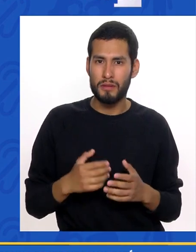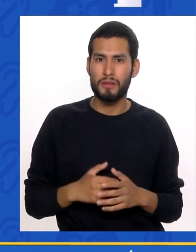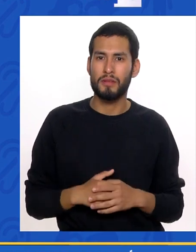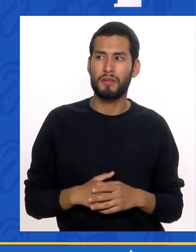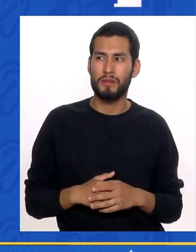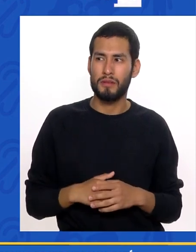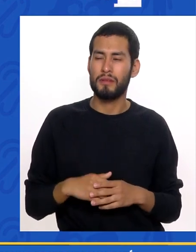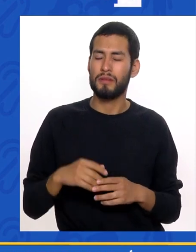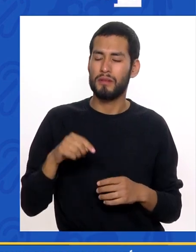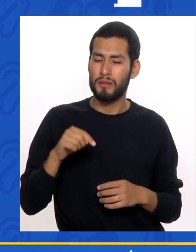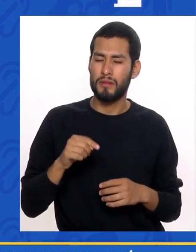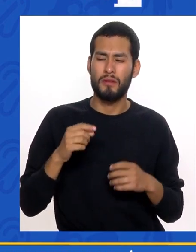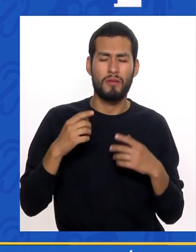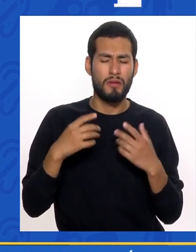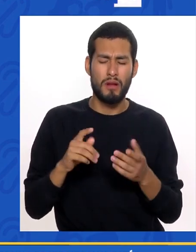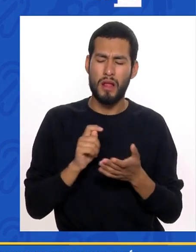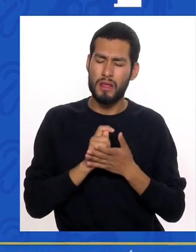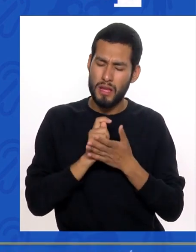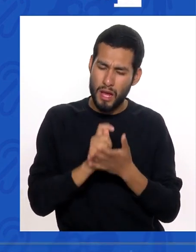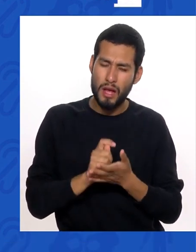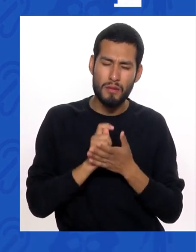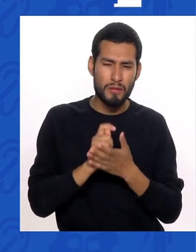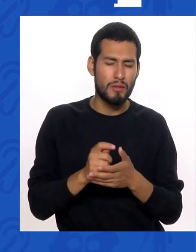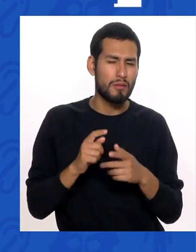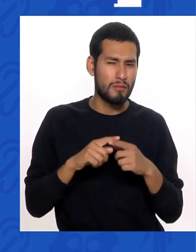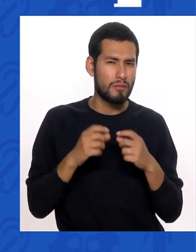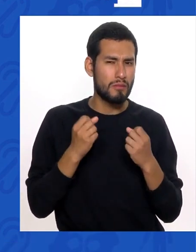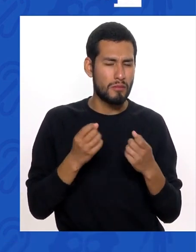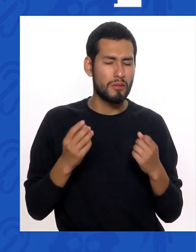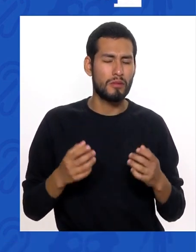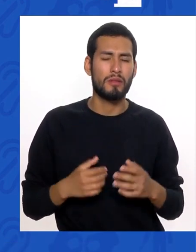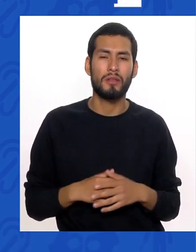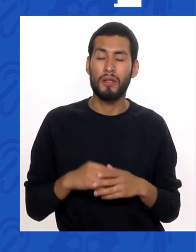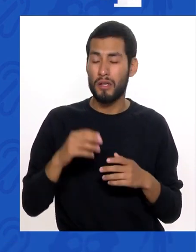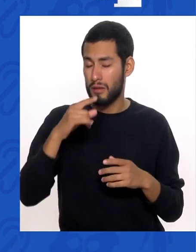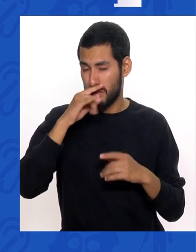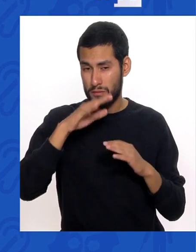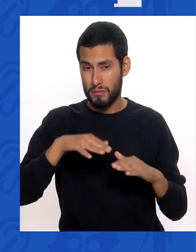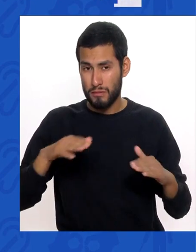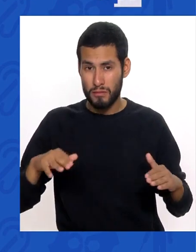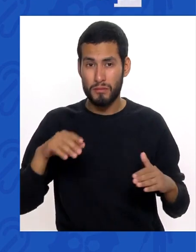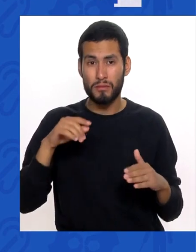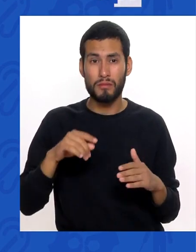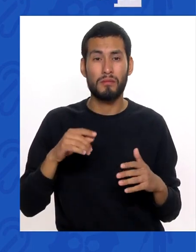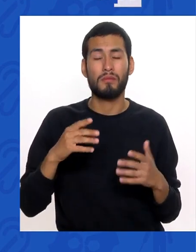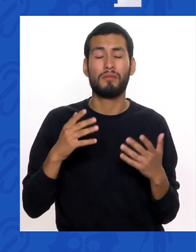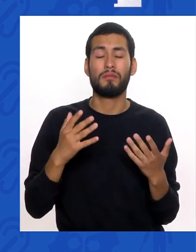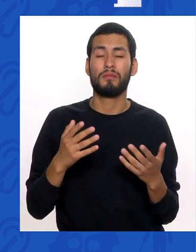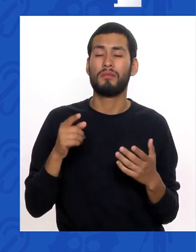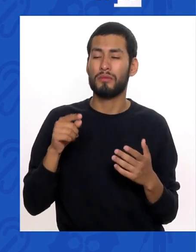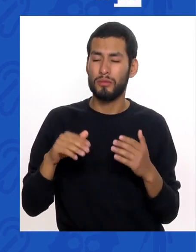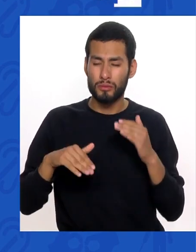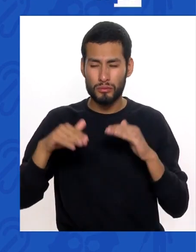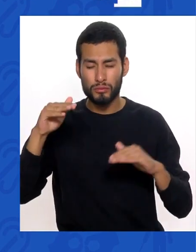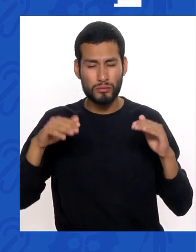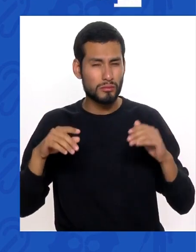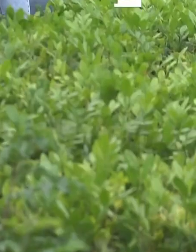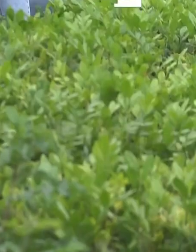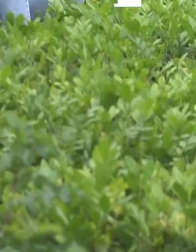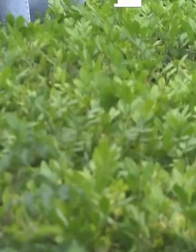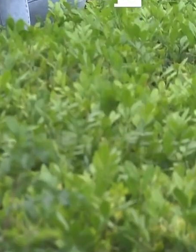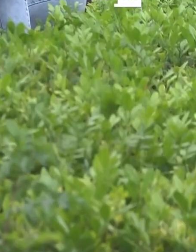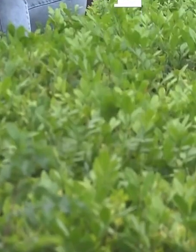Y va con Mucha terapia Mucho tratamiento Hay niños Que la necesitan Más que otro